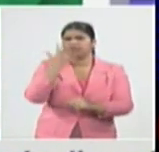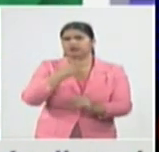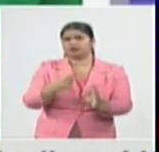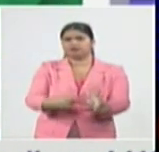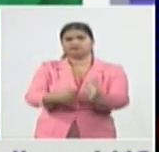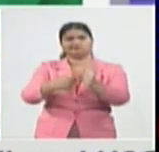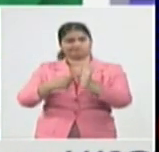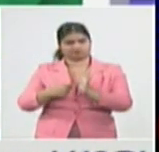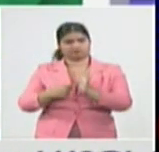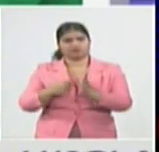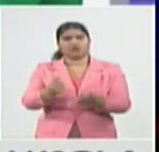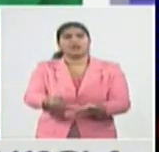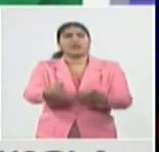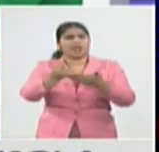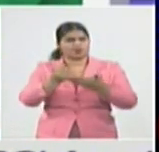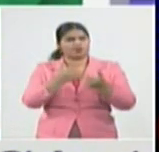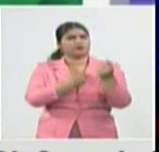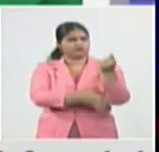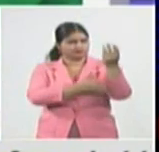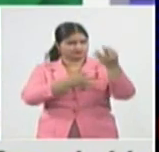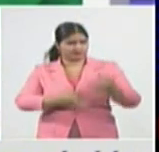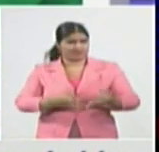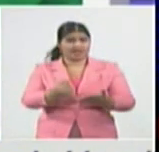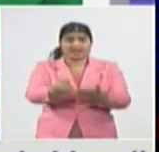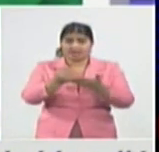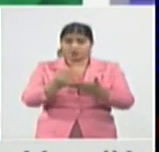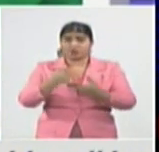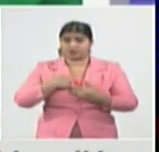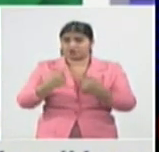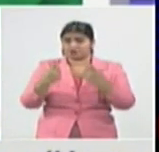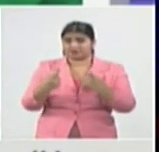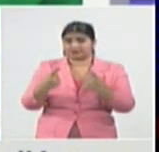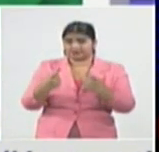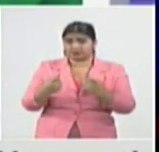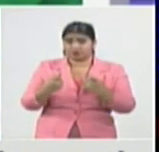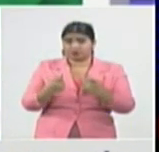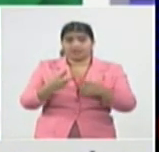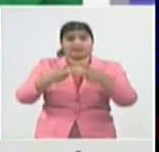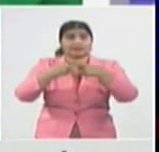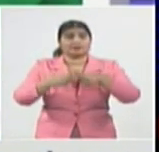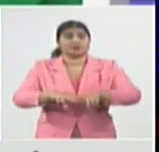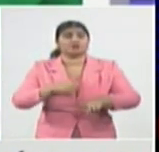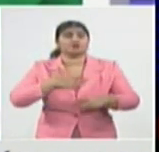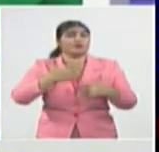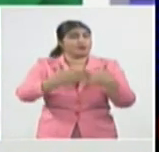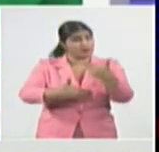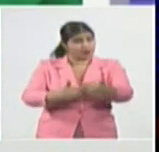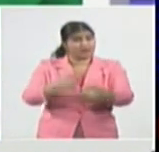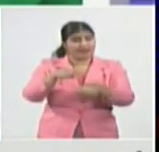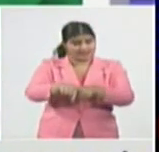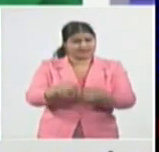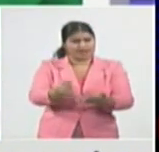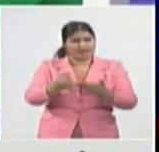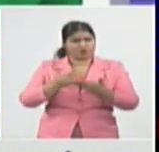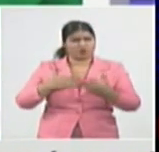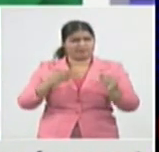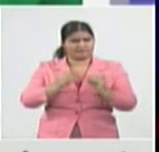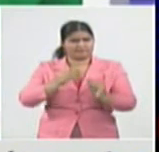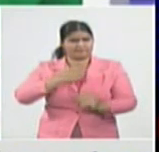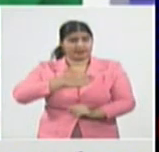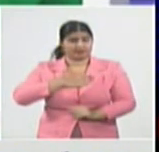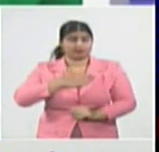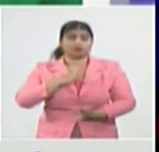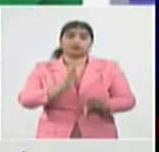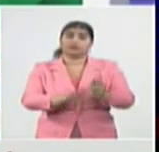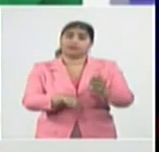veraz porque no todos los apoyos sociales que estamos recibiendo nos pueden favorecer un mejor afrontamiento de las situaciones